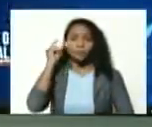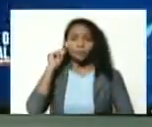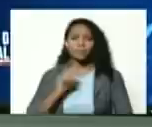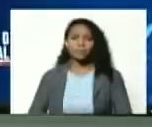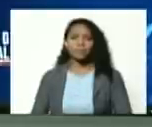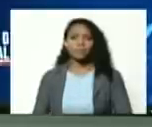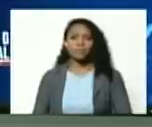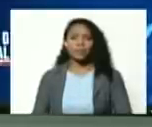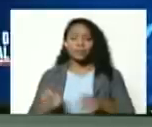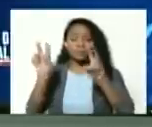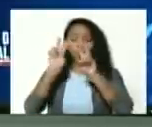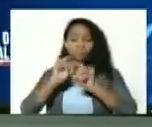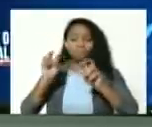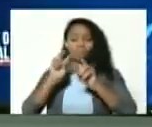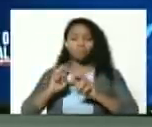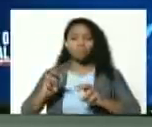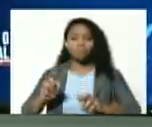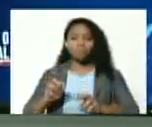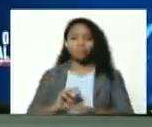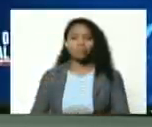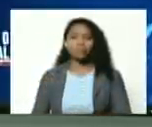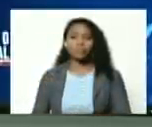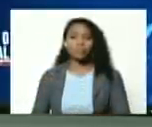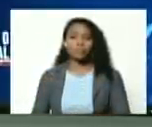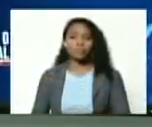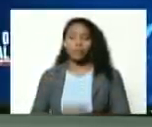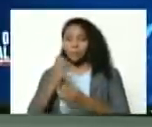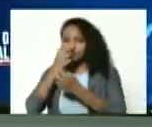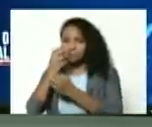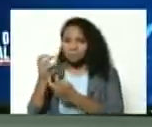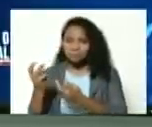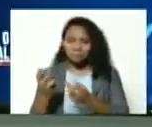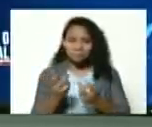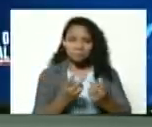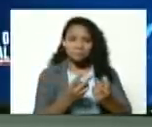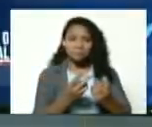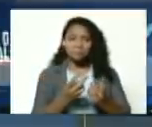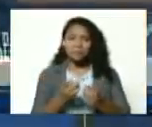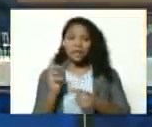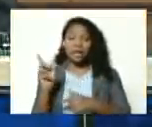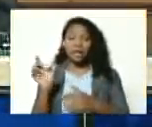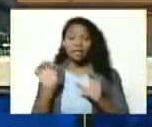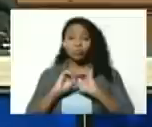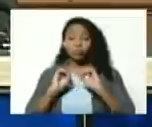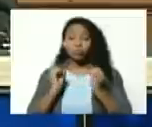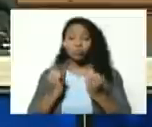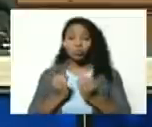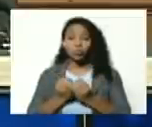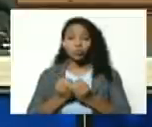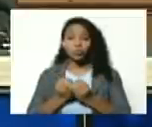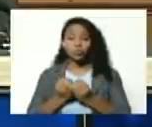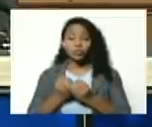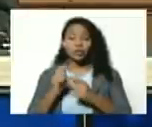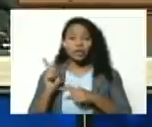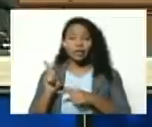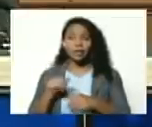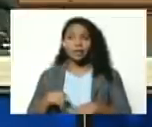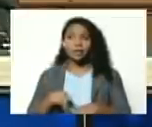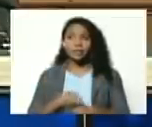investigadores e investigadoras bienvenidos al salón Ayacucho